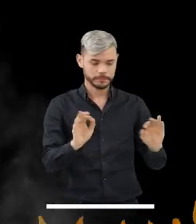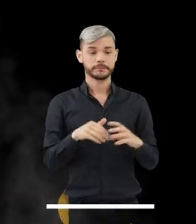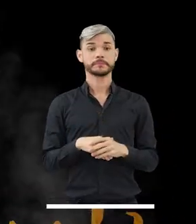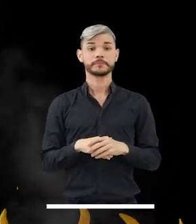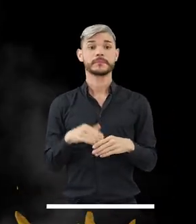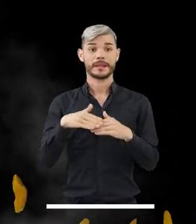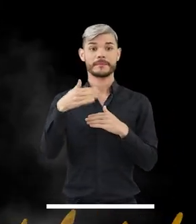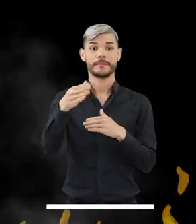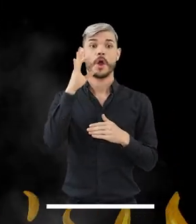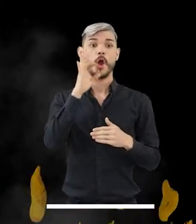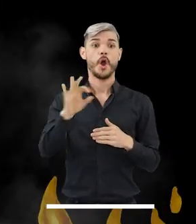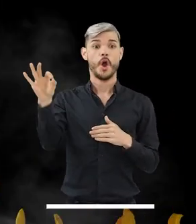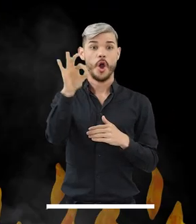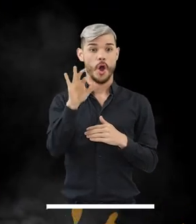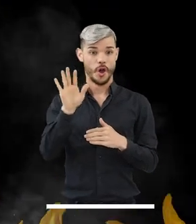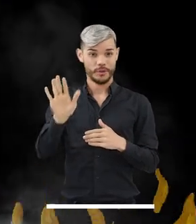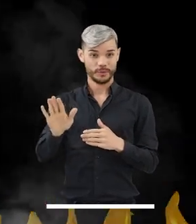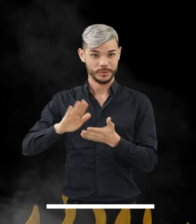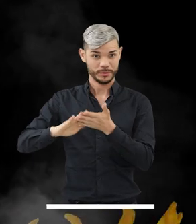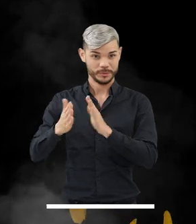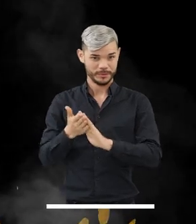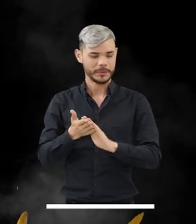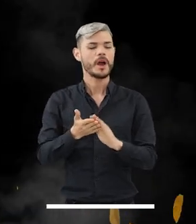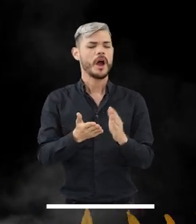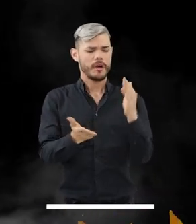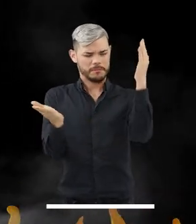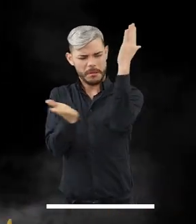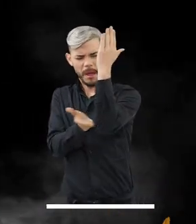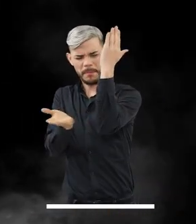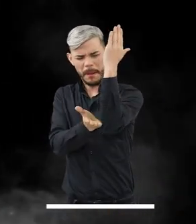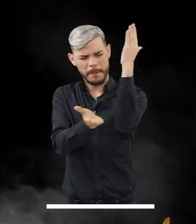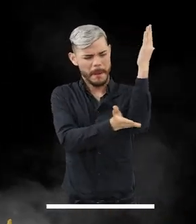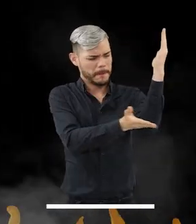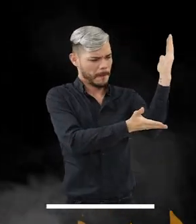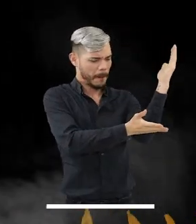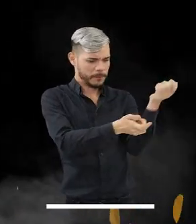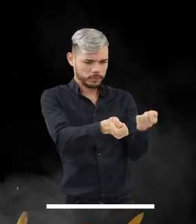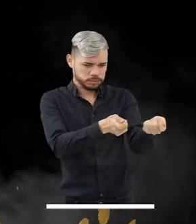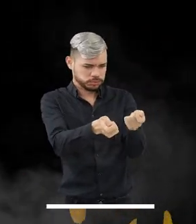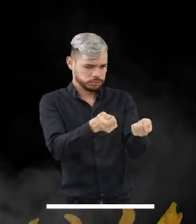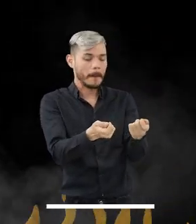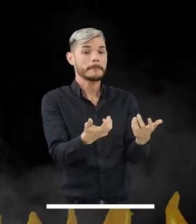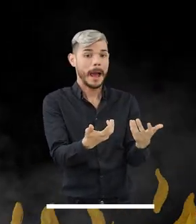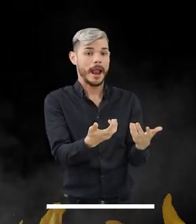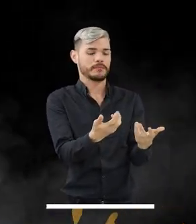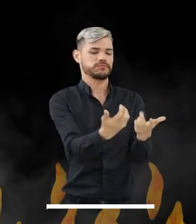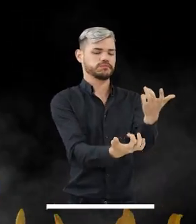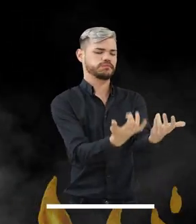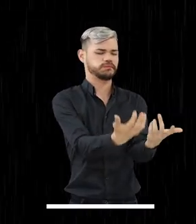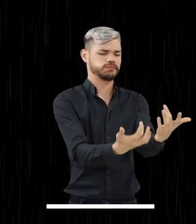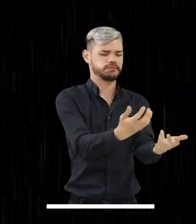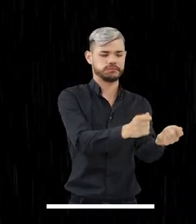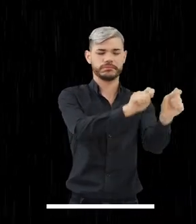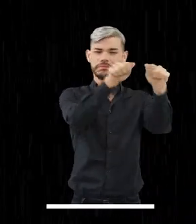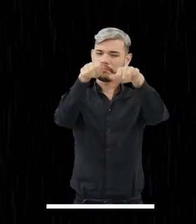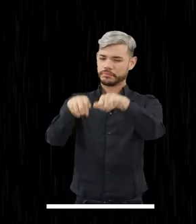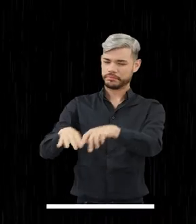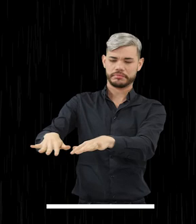Luego los hombres de la comunidad talan y queman el bosque de manera controlada para que las cenizas abonen el suelo.